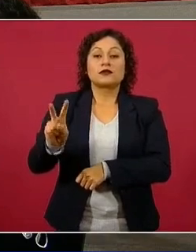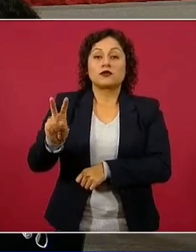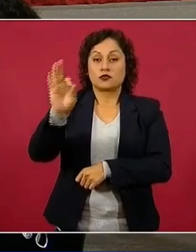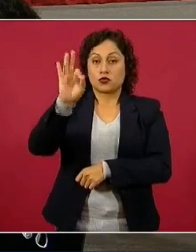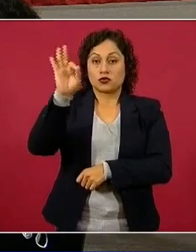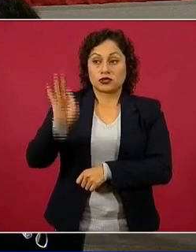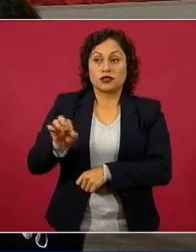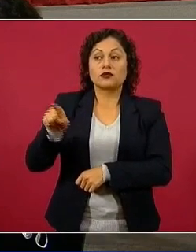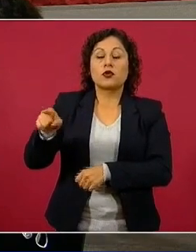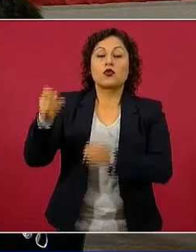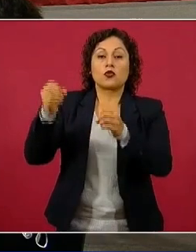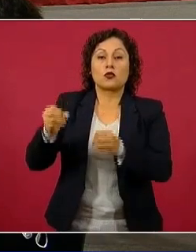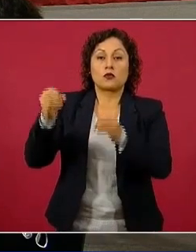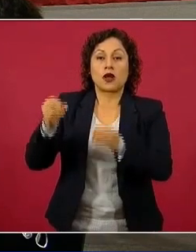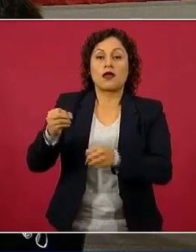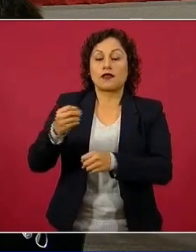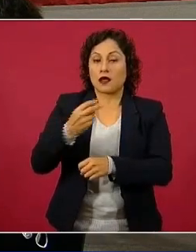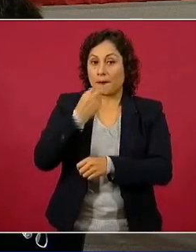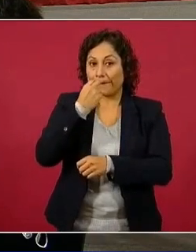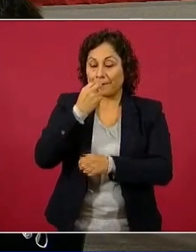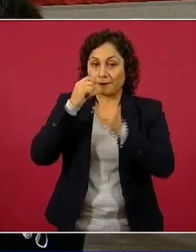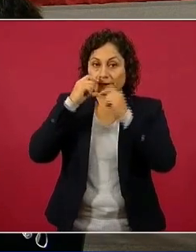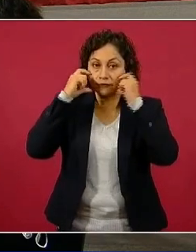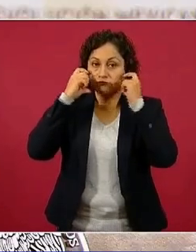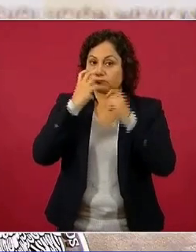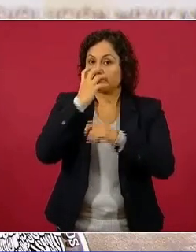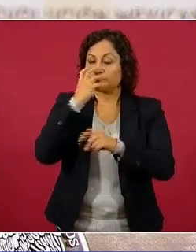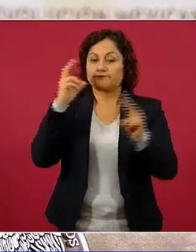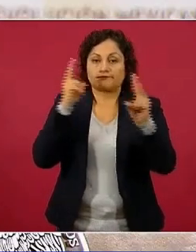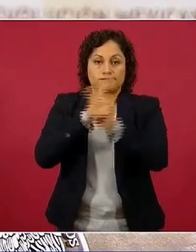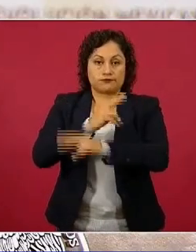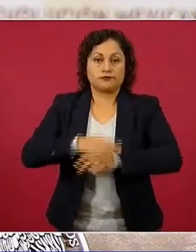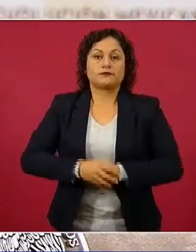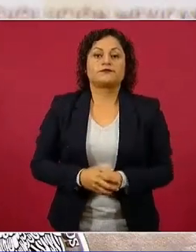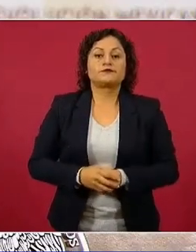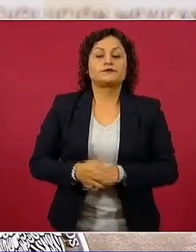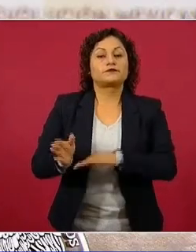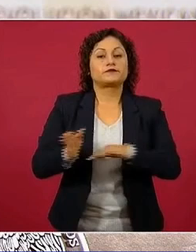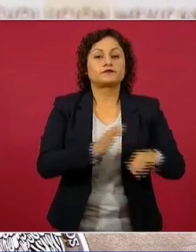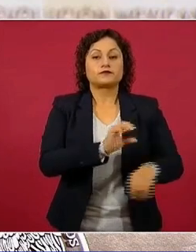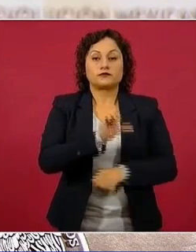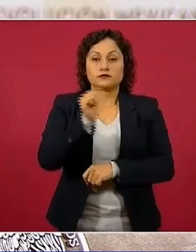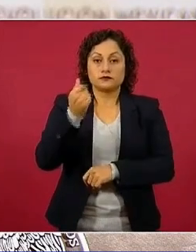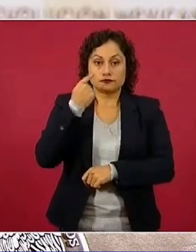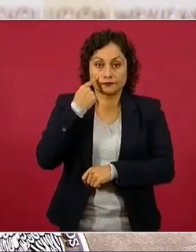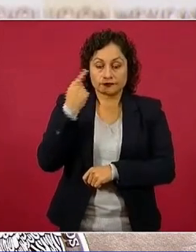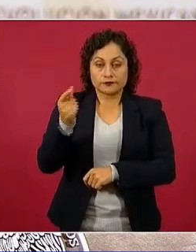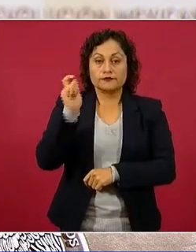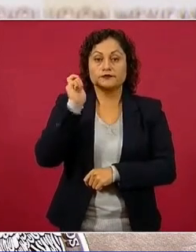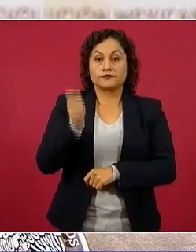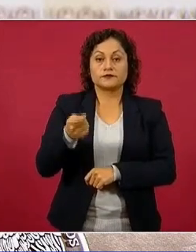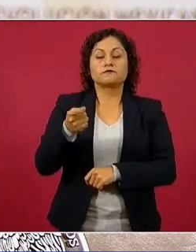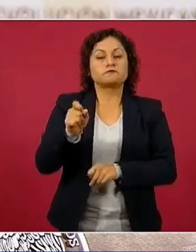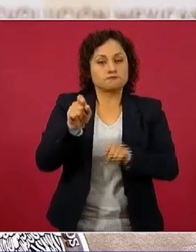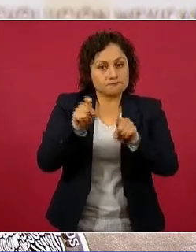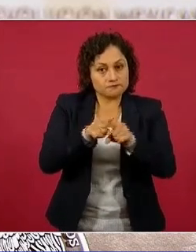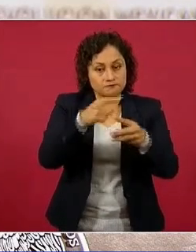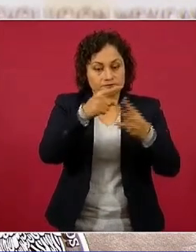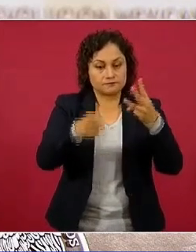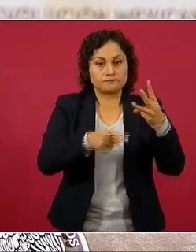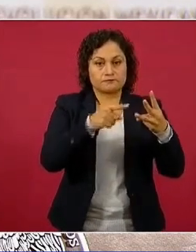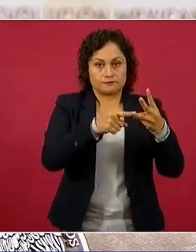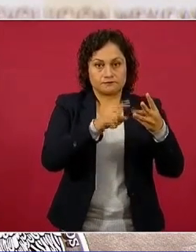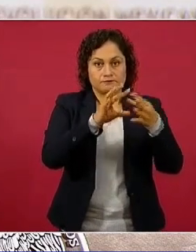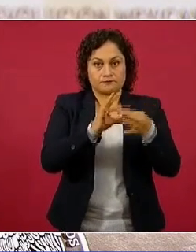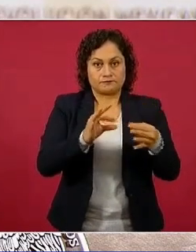ventilador. En la siguiente lo que vemos es la tercera cifra, el tercer indicador del que también hablamos periódicamente, que es la